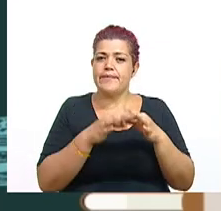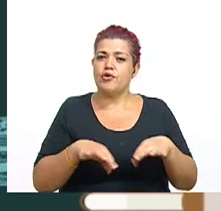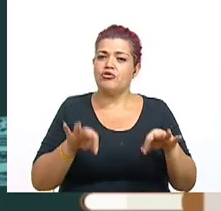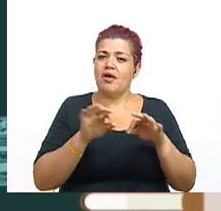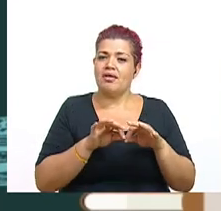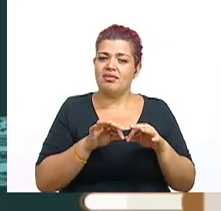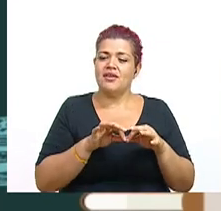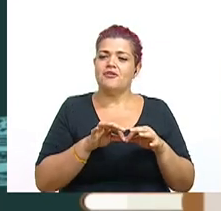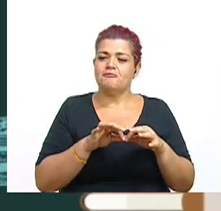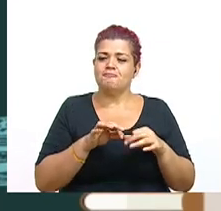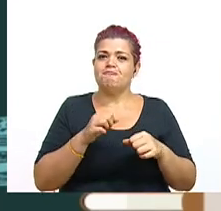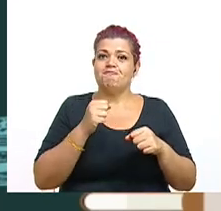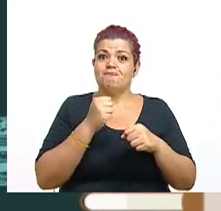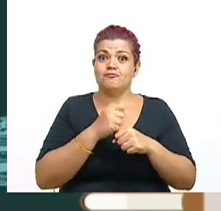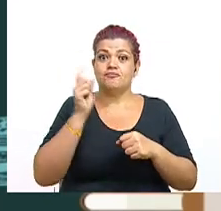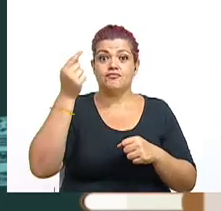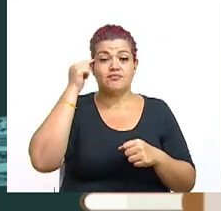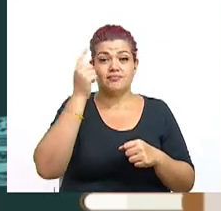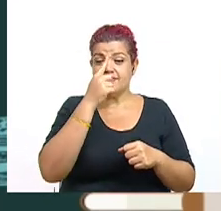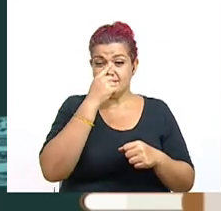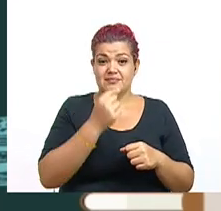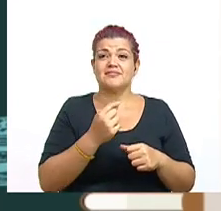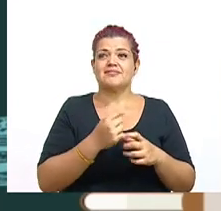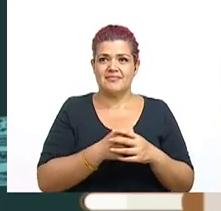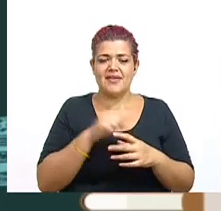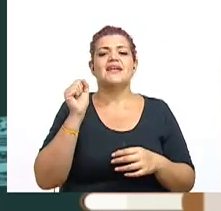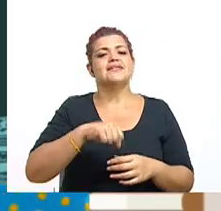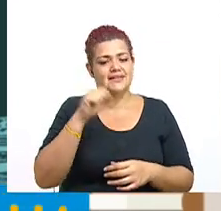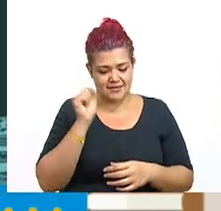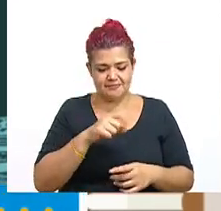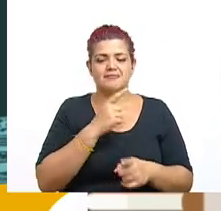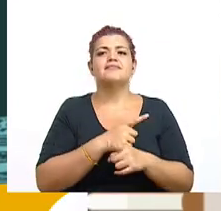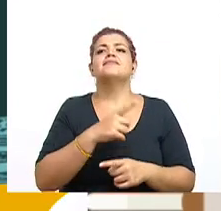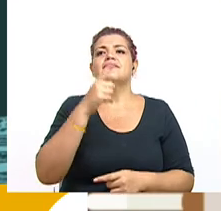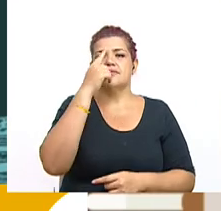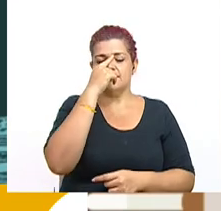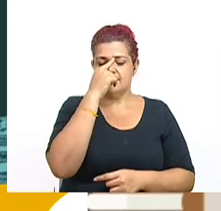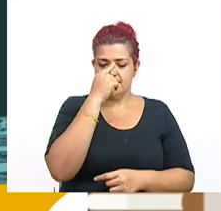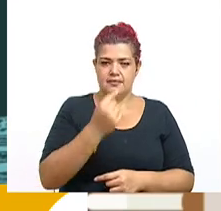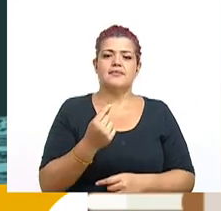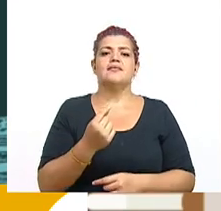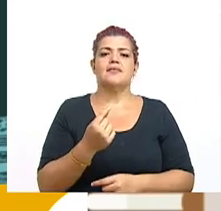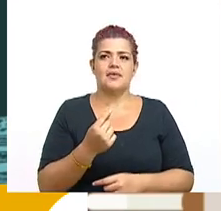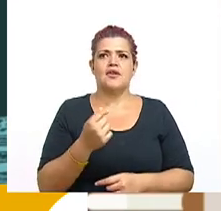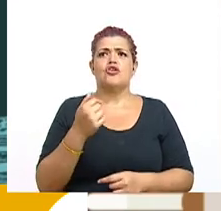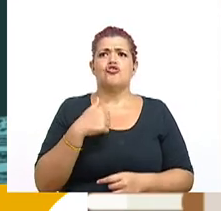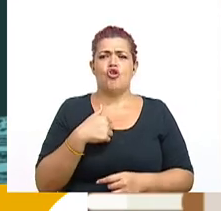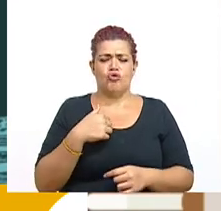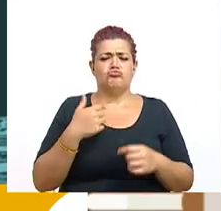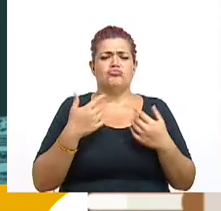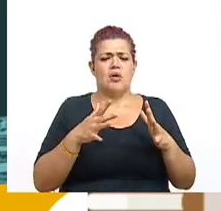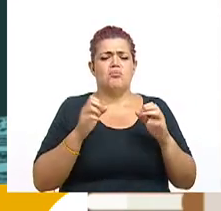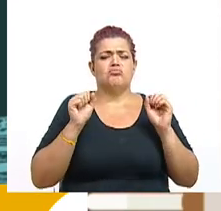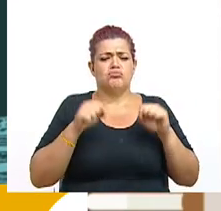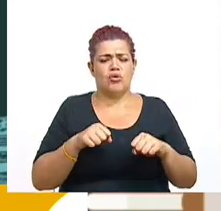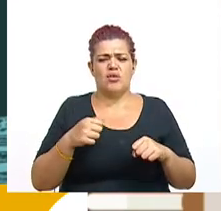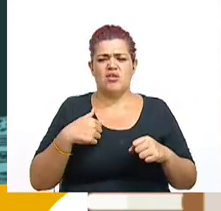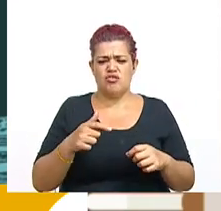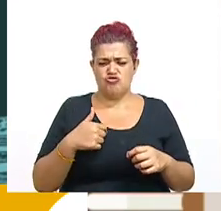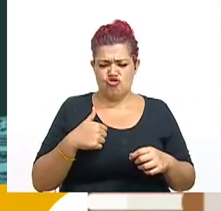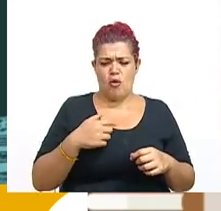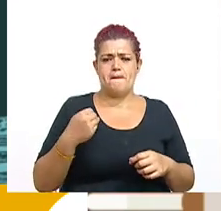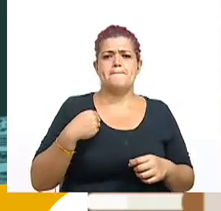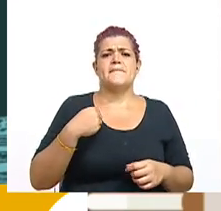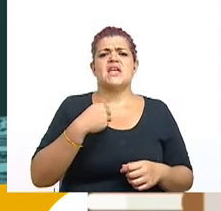Calderón Guardia en la creación de la UCR. Durante la gestión del doctor Rafael Ángel Calderón Guardia, tuve la oportunidad de desempeñarme como